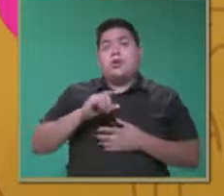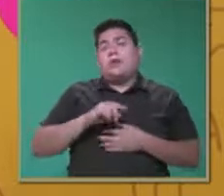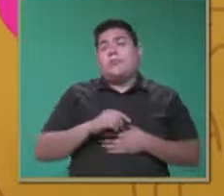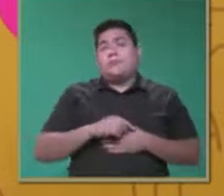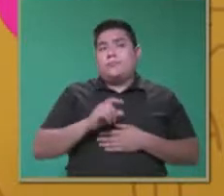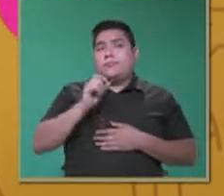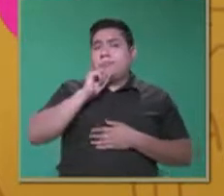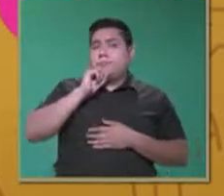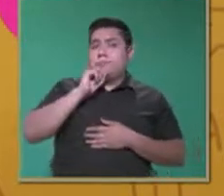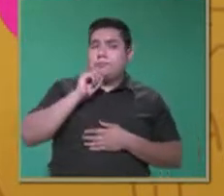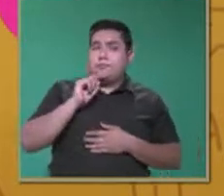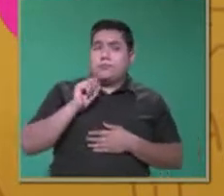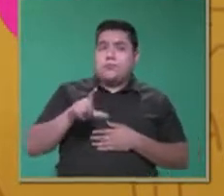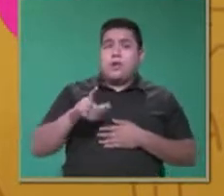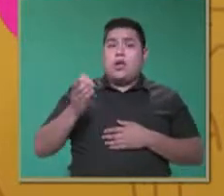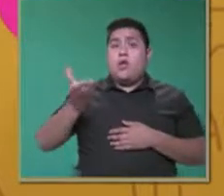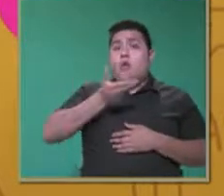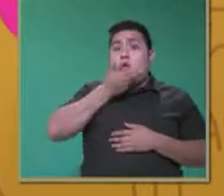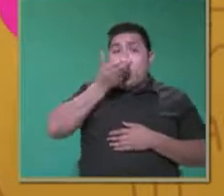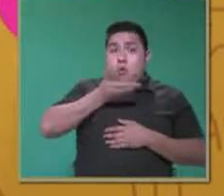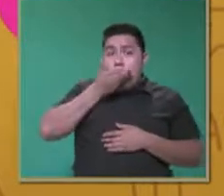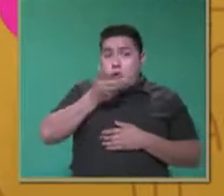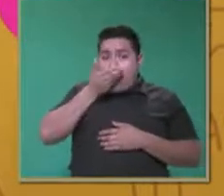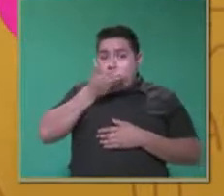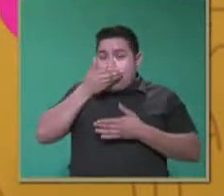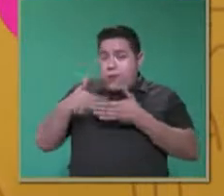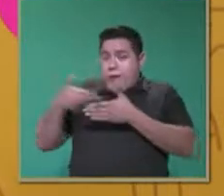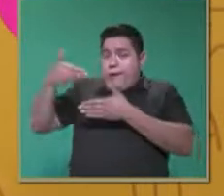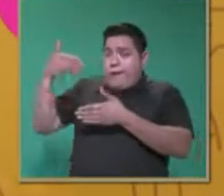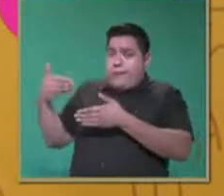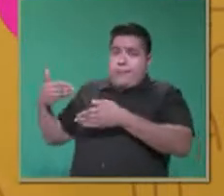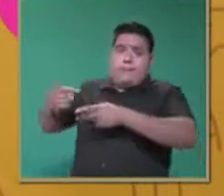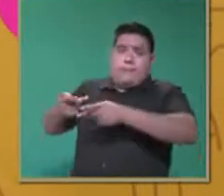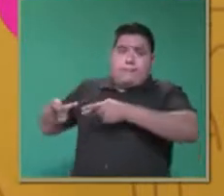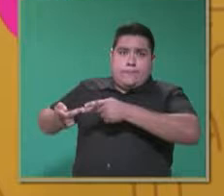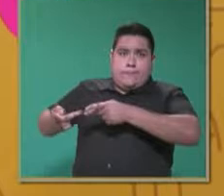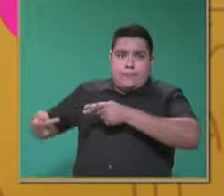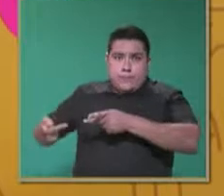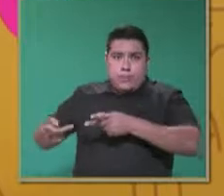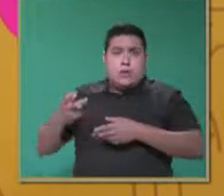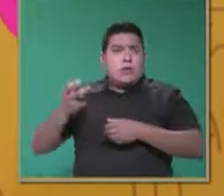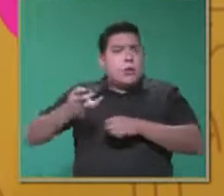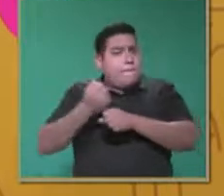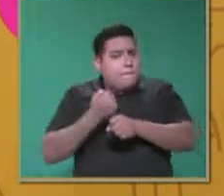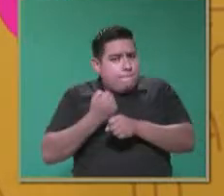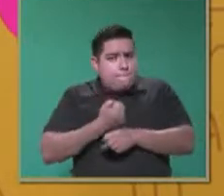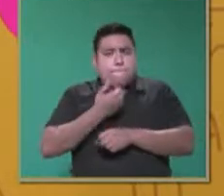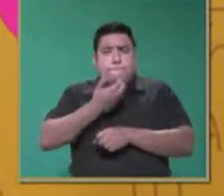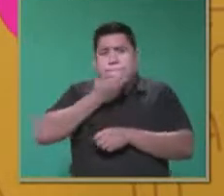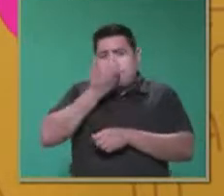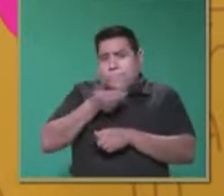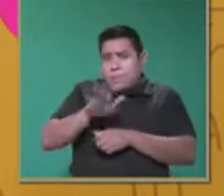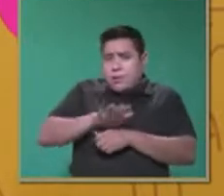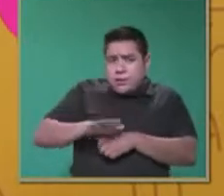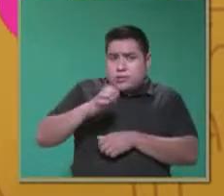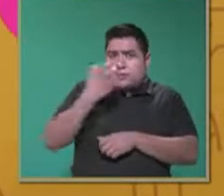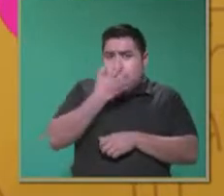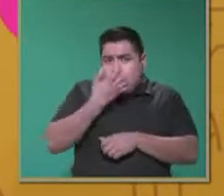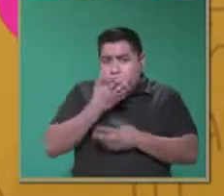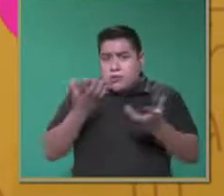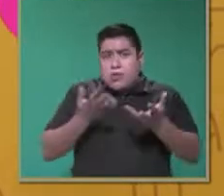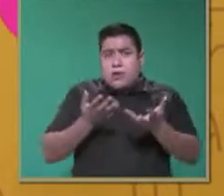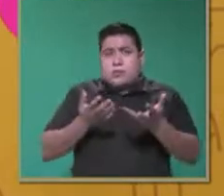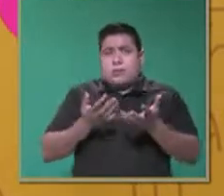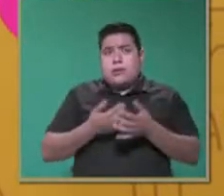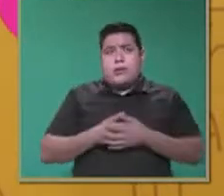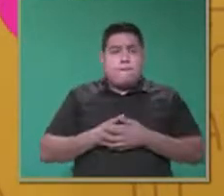Y anticipar rutinas. Esto es una práctica que se realiza en los centros educativos para